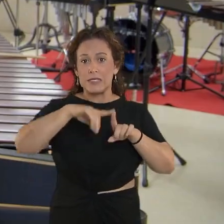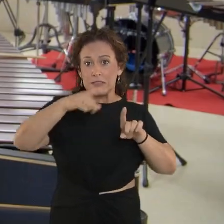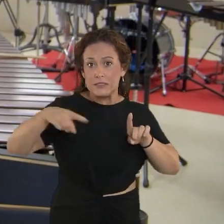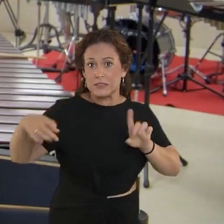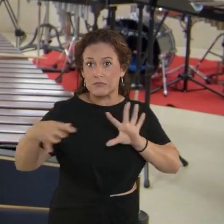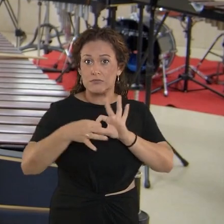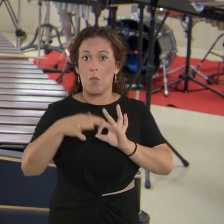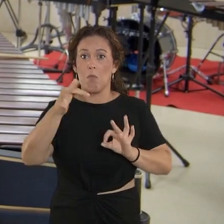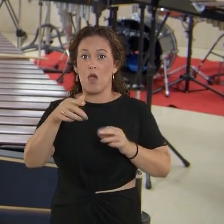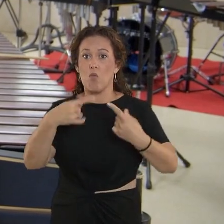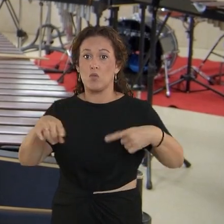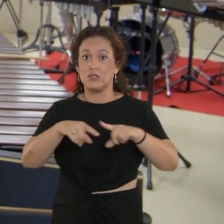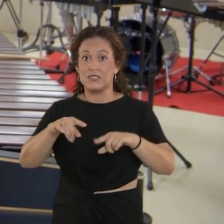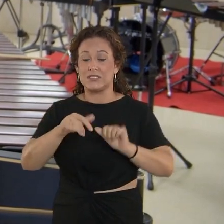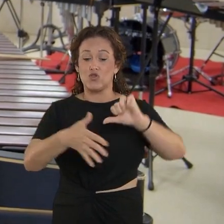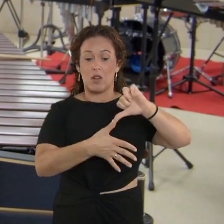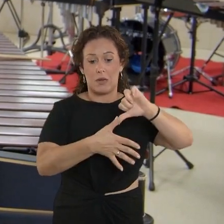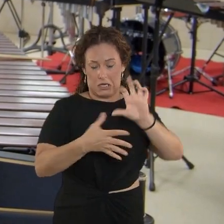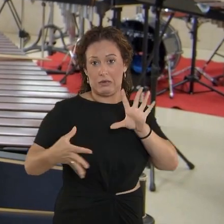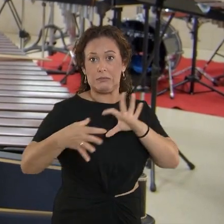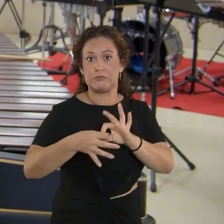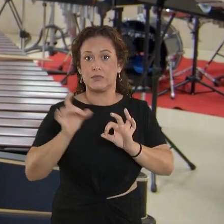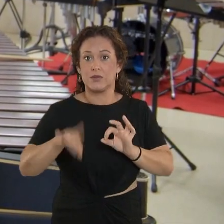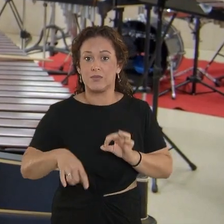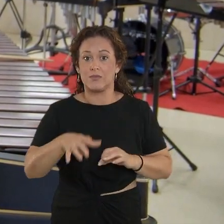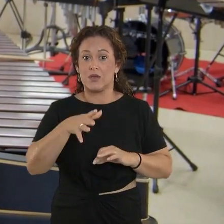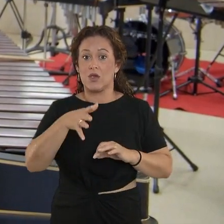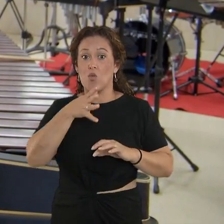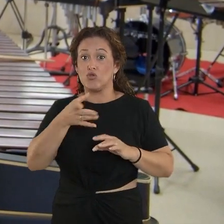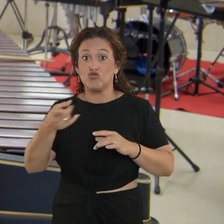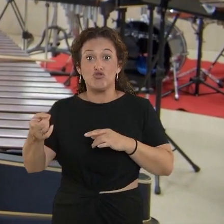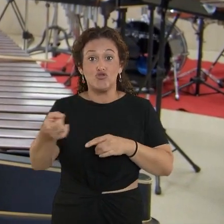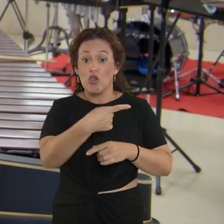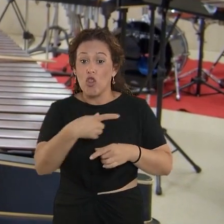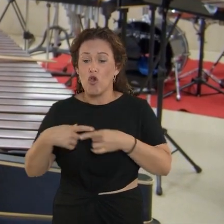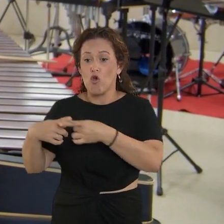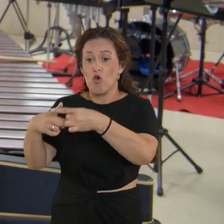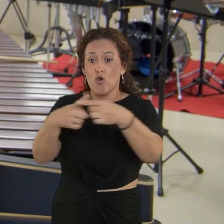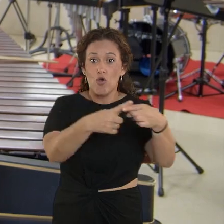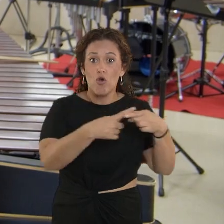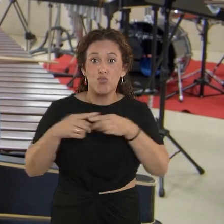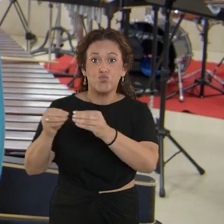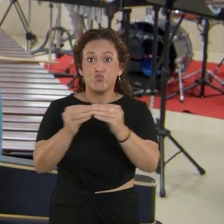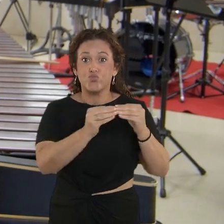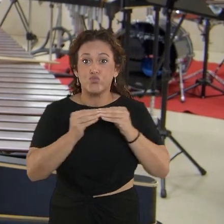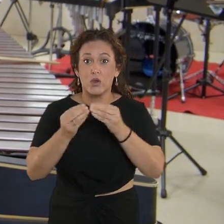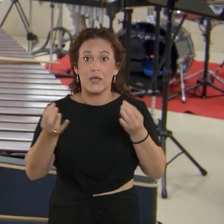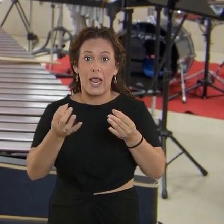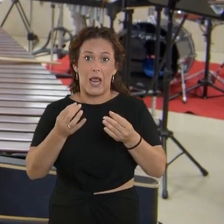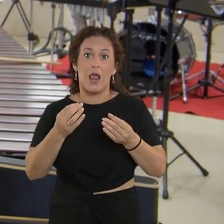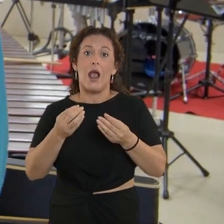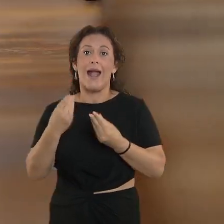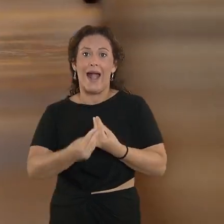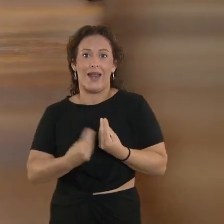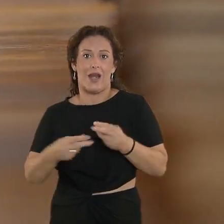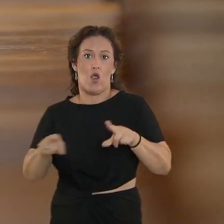y nos unimos también a música sudamericana. Música todo ello lleva un hilo conductor, como decía Ana antes, que es el